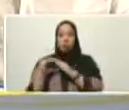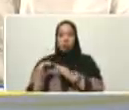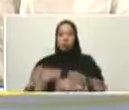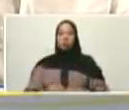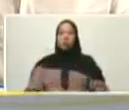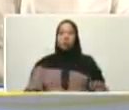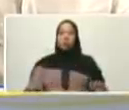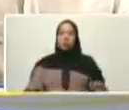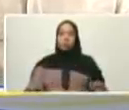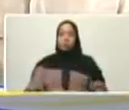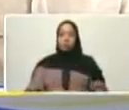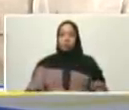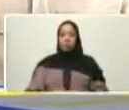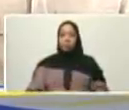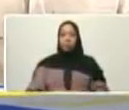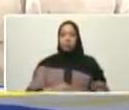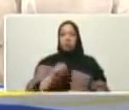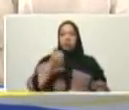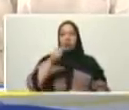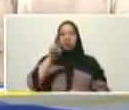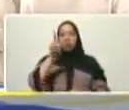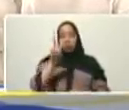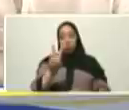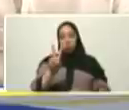nosotros en doce meses